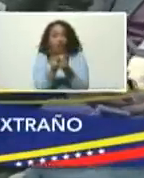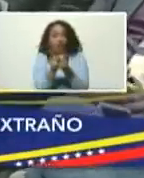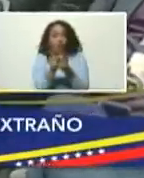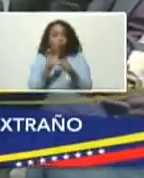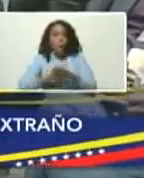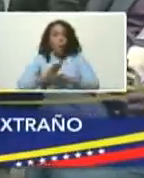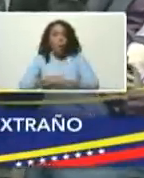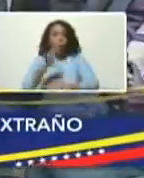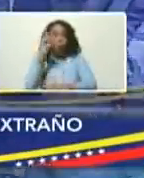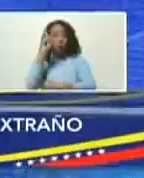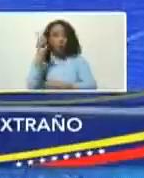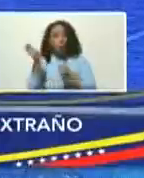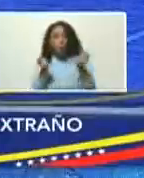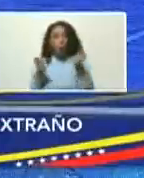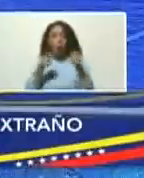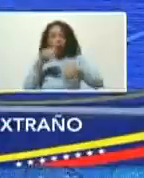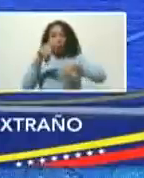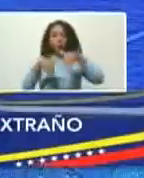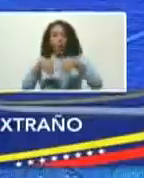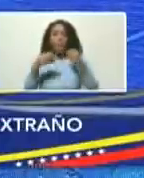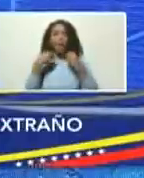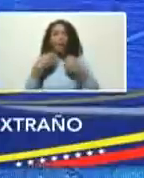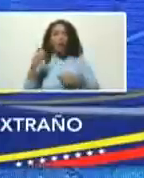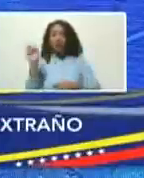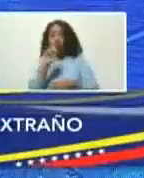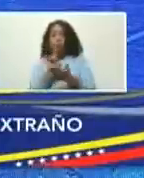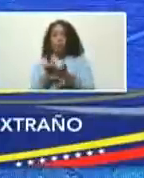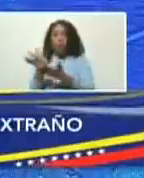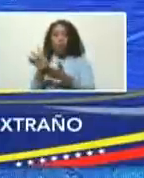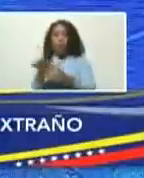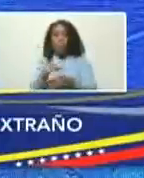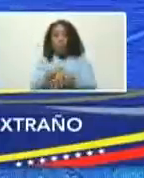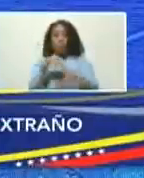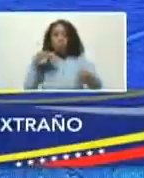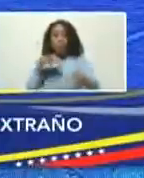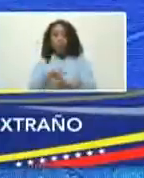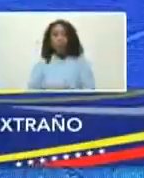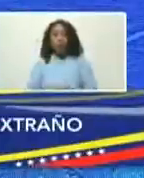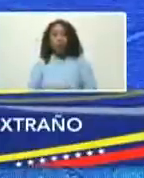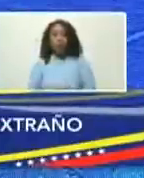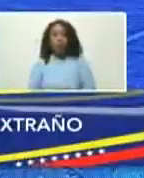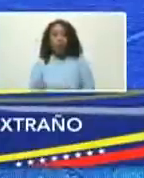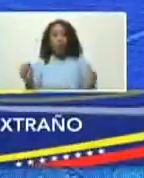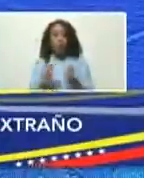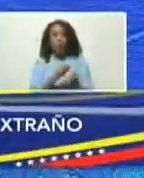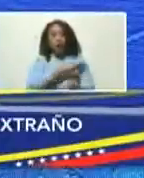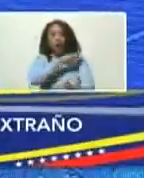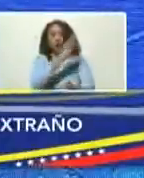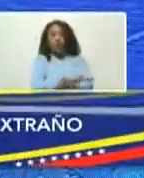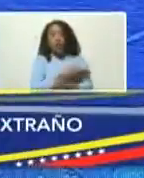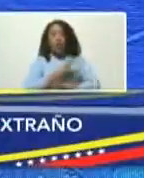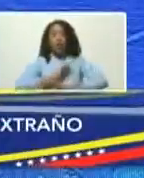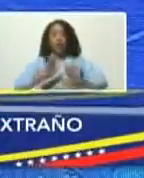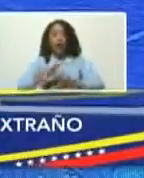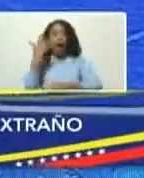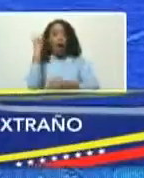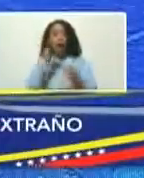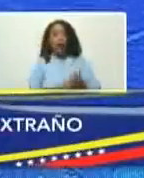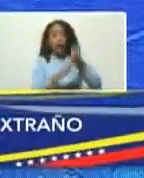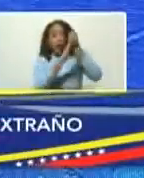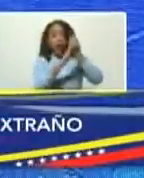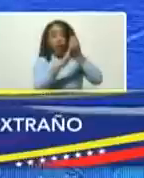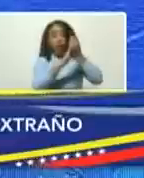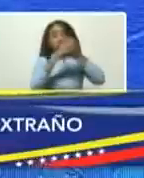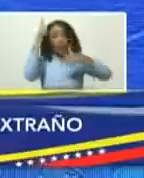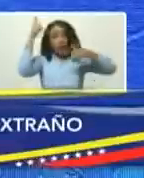porque hubo una maniobra electoral para que no sacáramos la mayoría, con la fuerza que ya traía el liderazgo del comandante